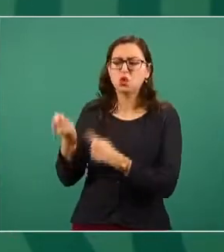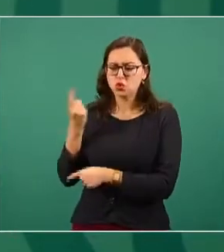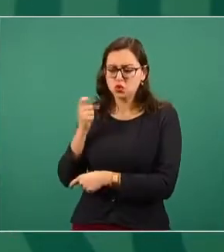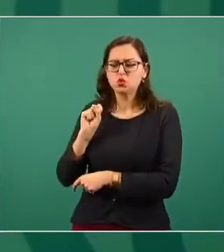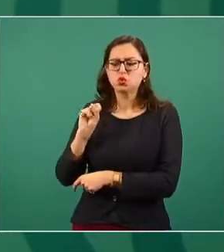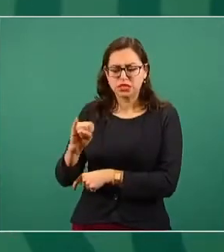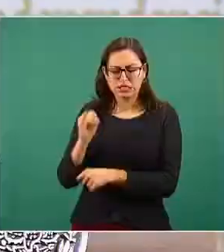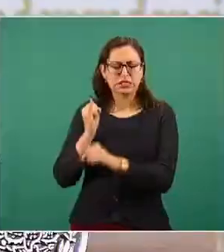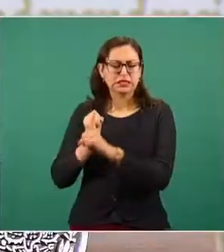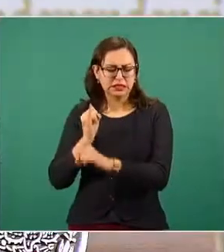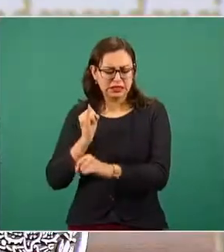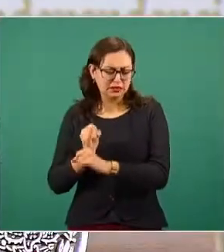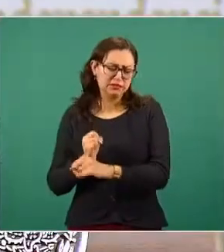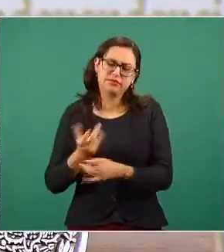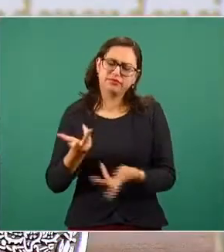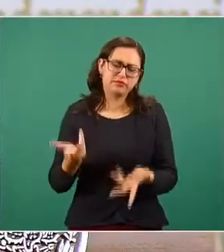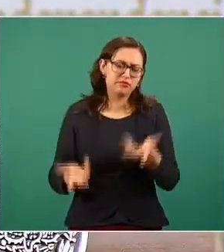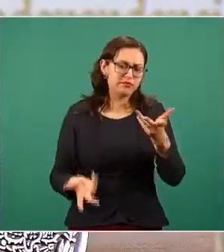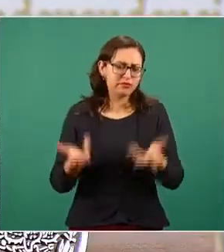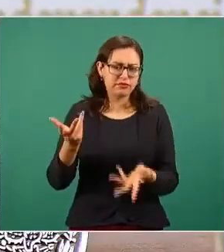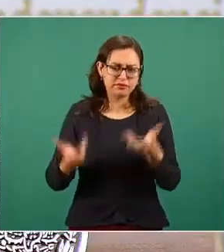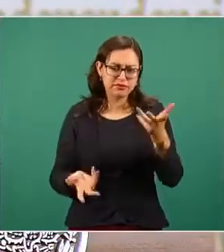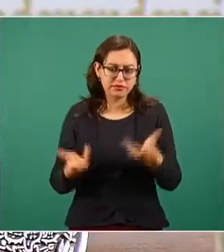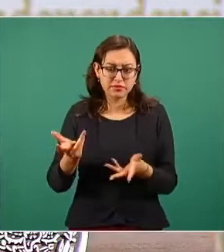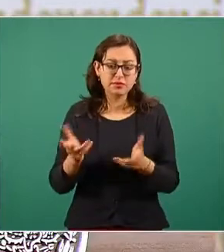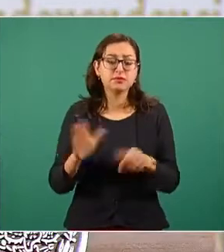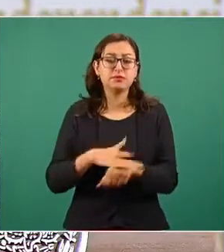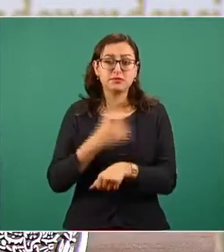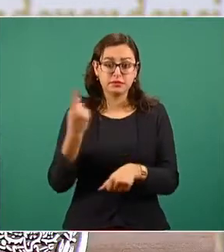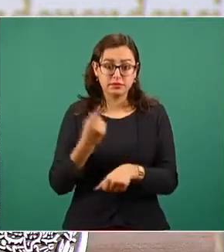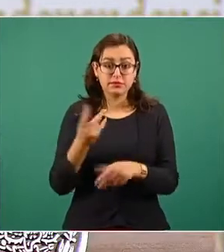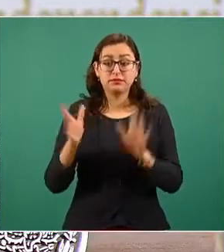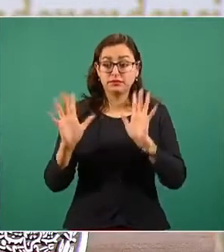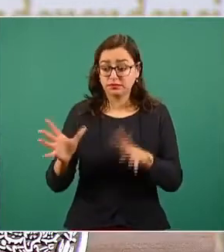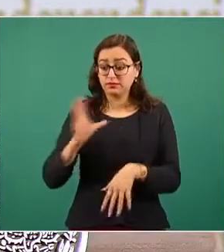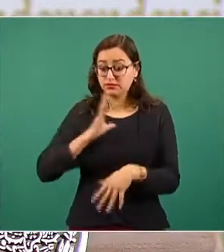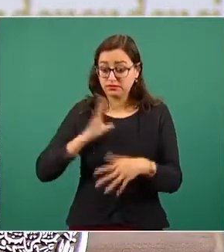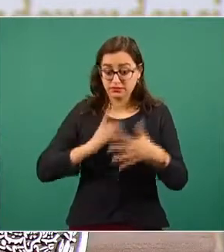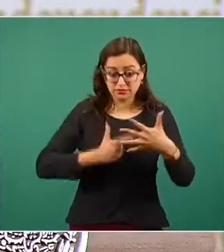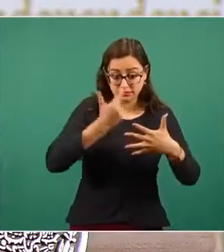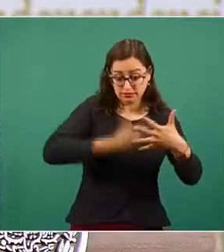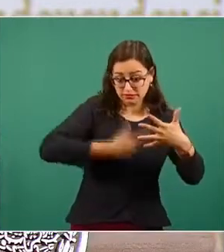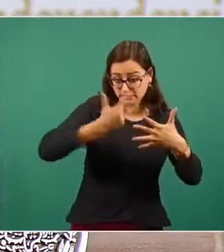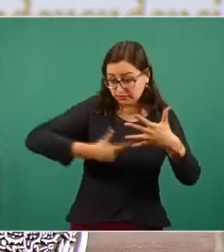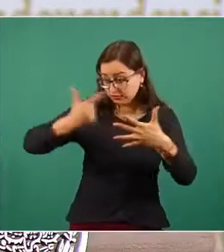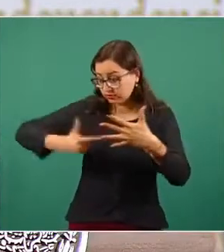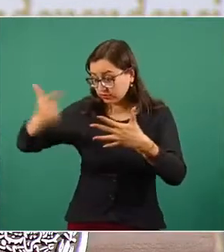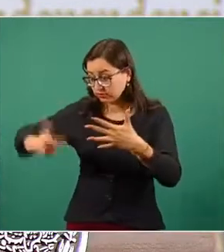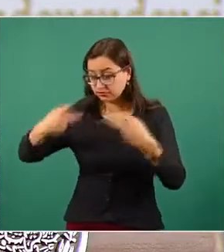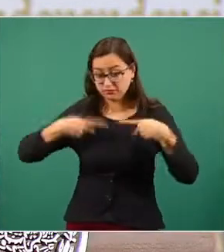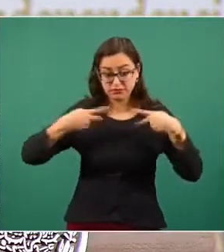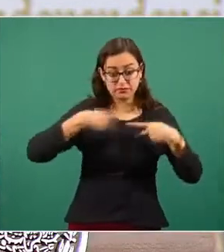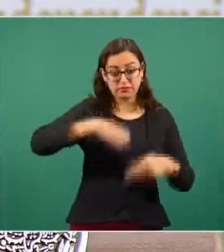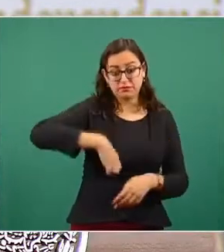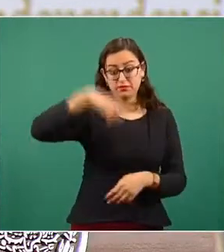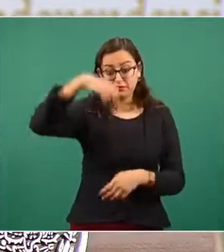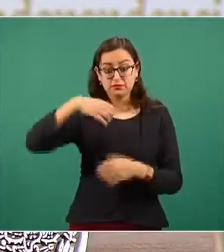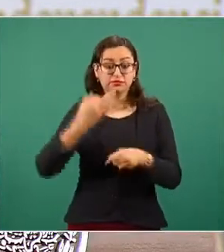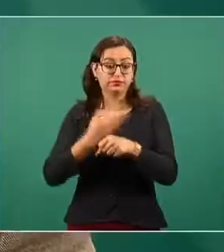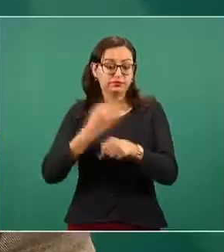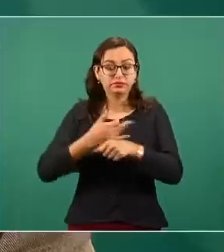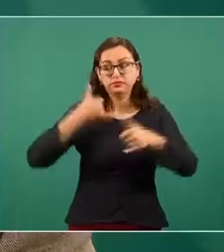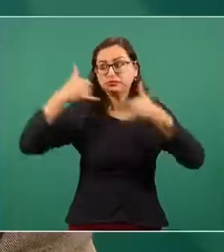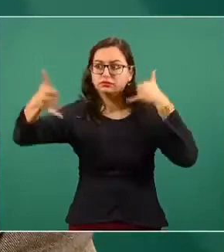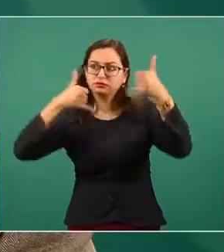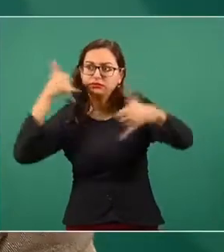el maestro Ferrer, sobre el censo que se tiene y las llamadas que se están haciendo es para corroborar datos, para